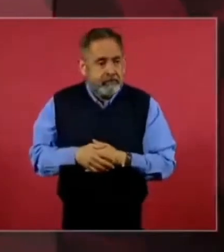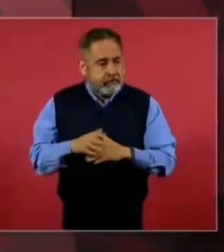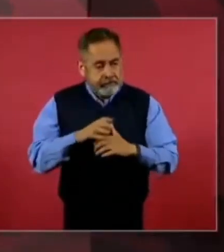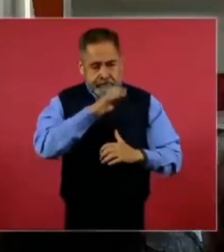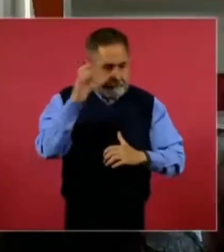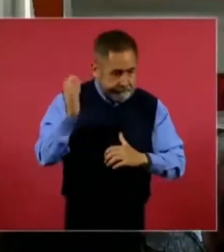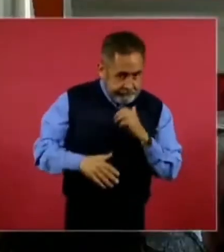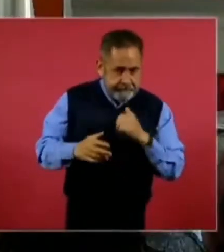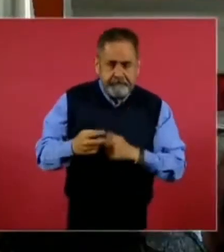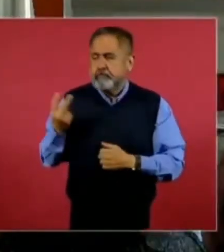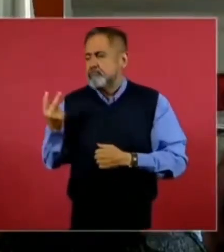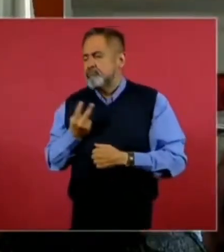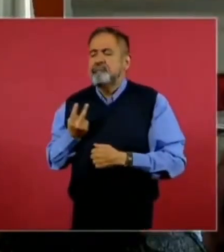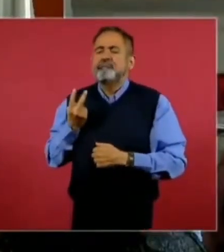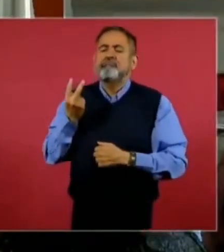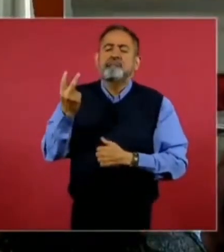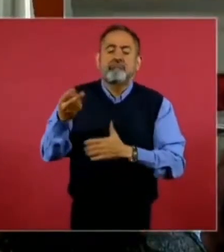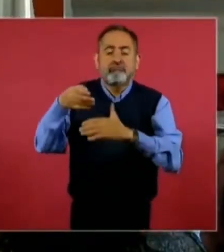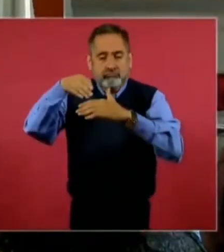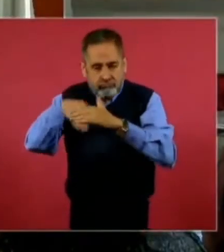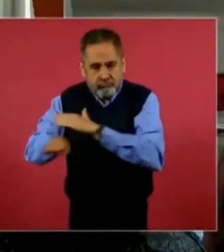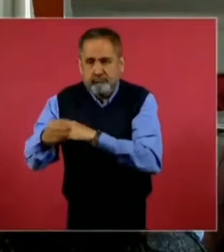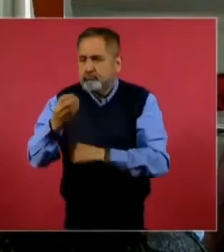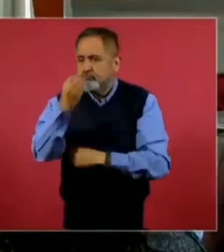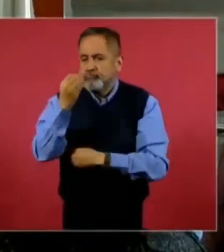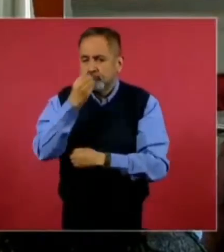a la cena.